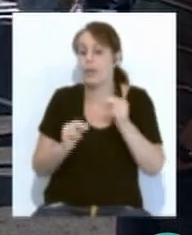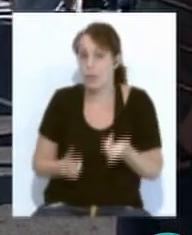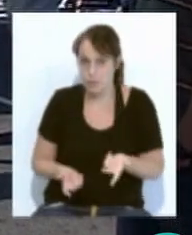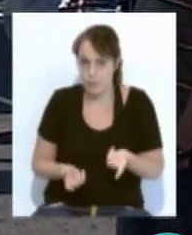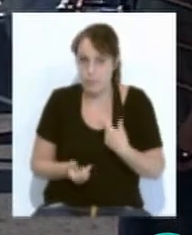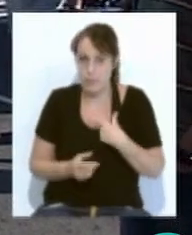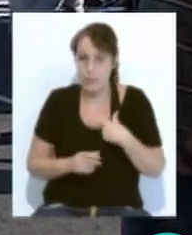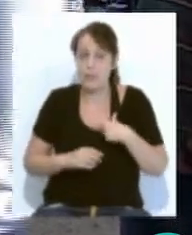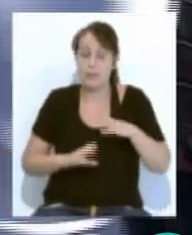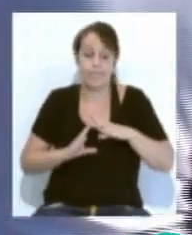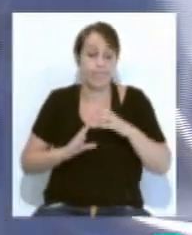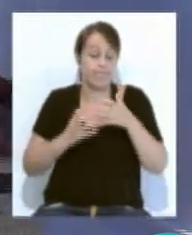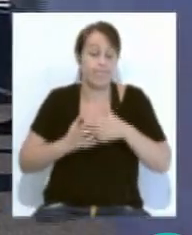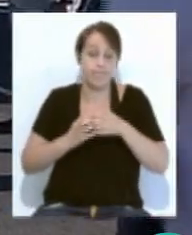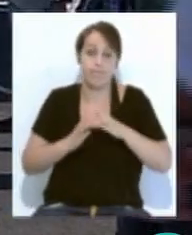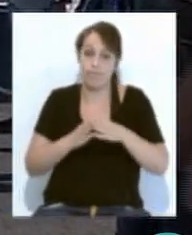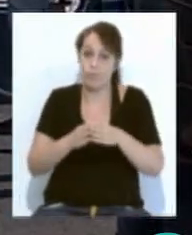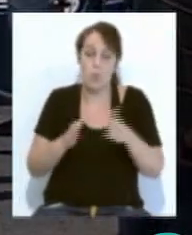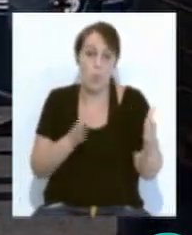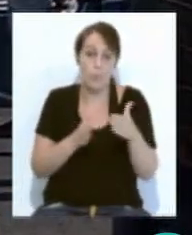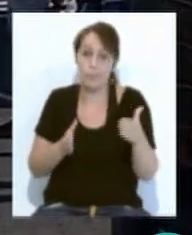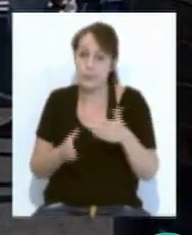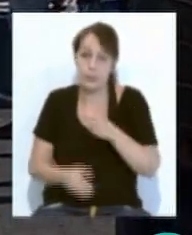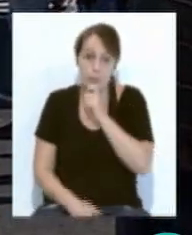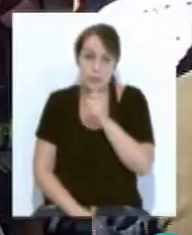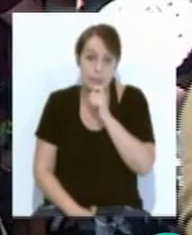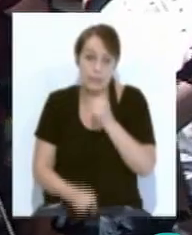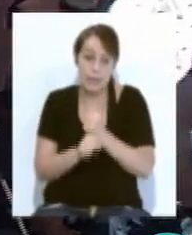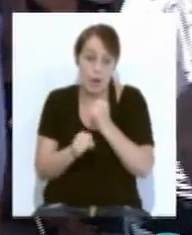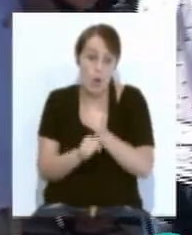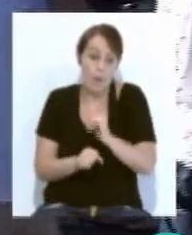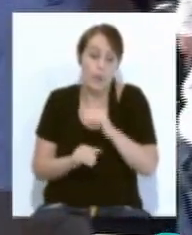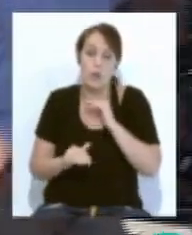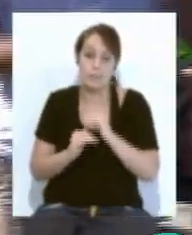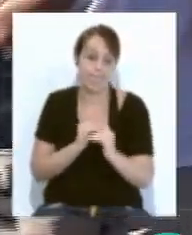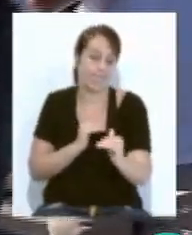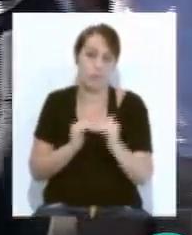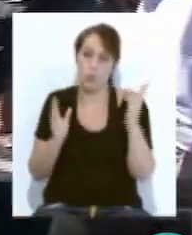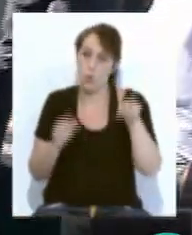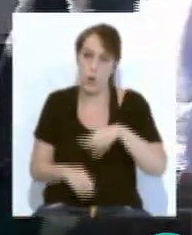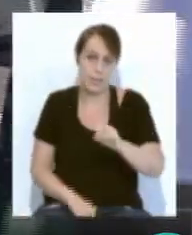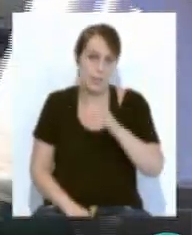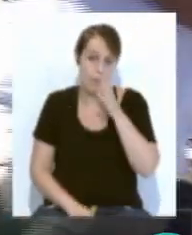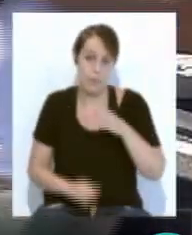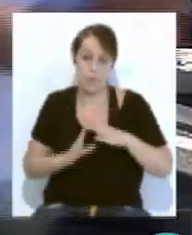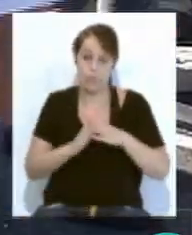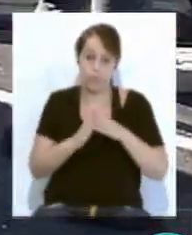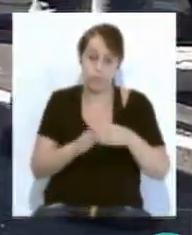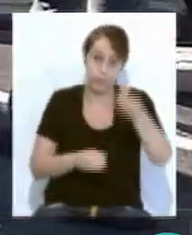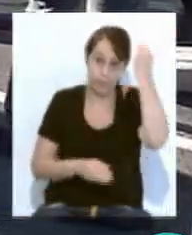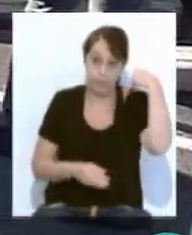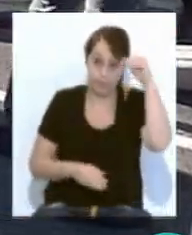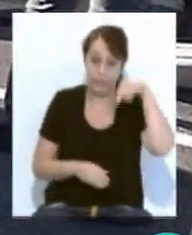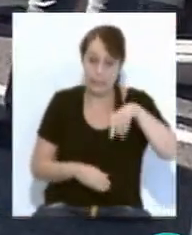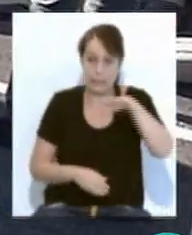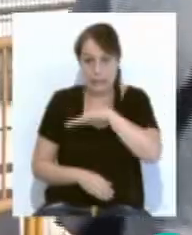la industria naval se encuentra en un momento crítico. Existe carga de trabajo pero no estable principalmente por las corbetas saudíes en San Fernando